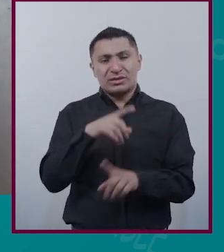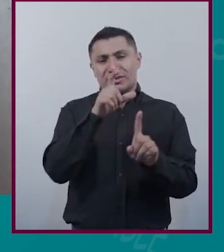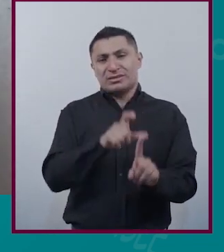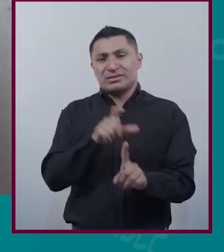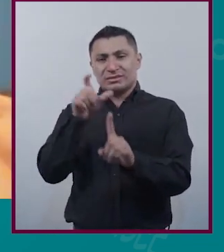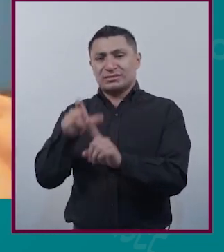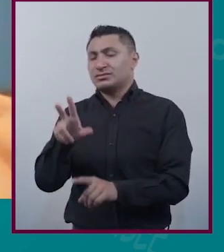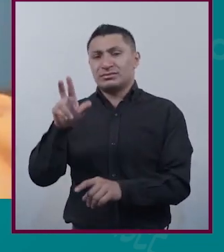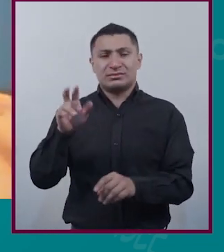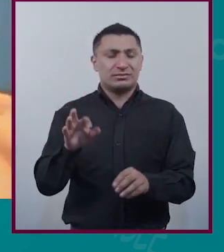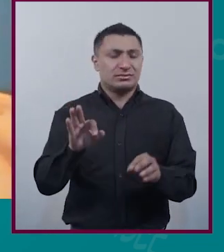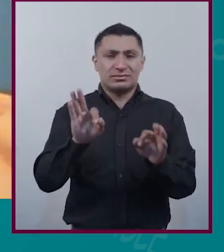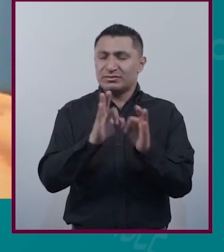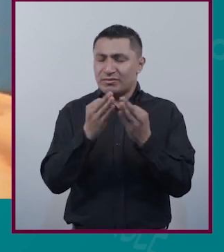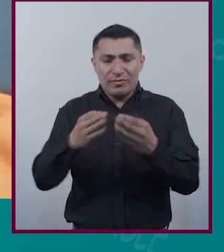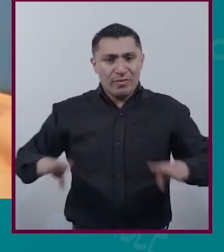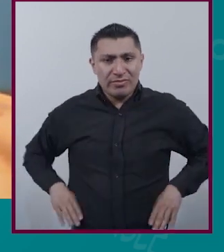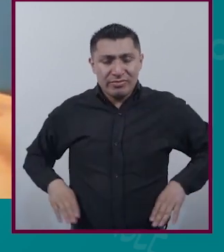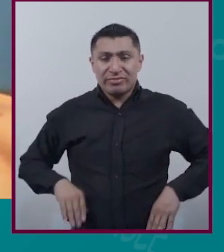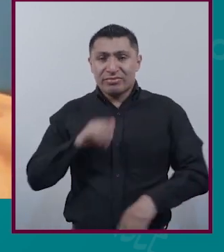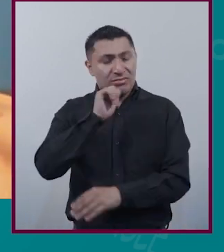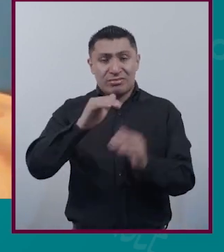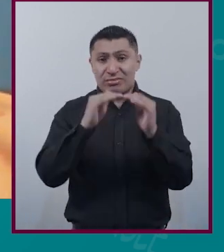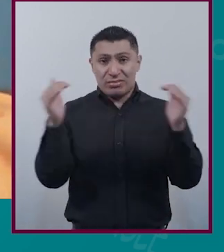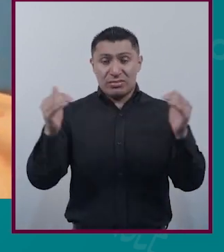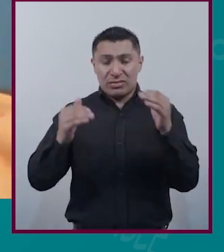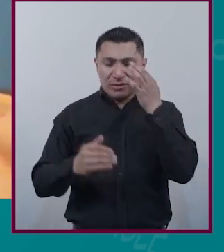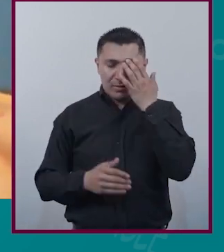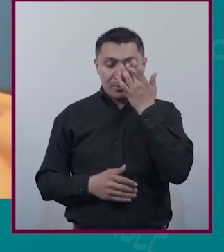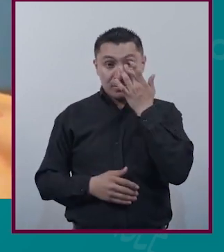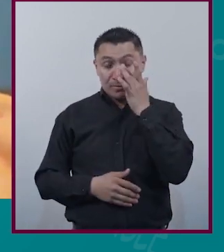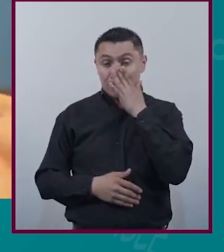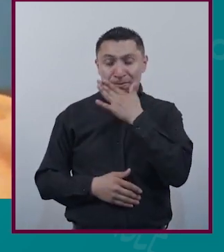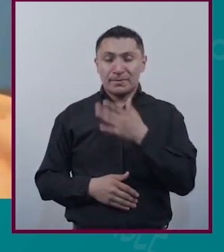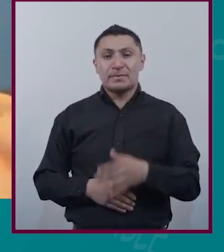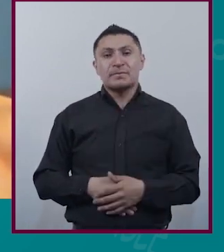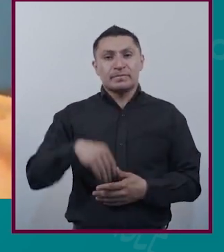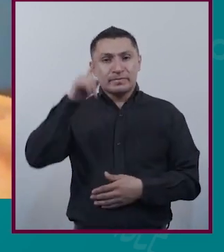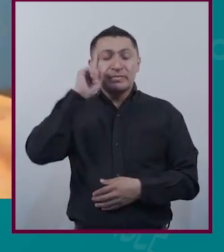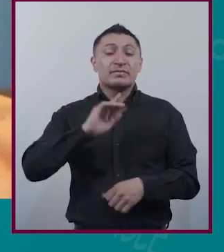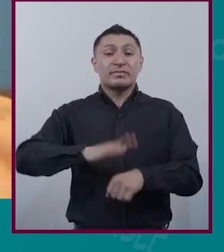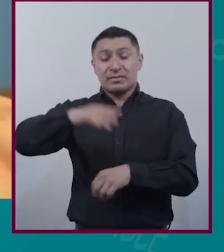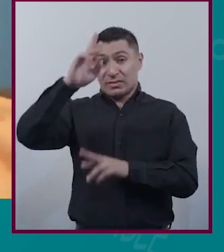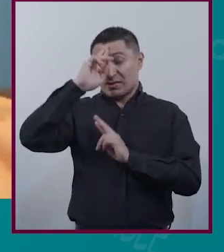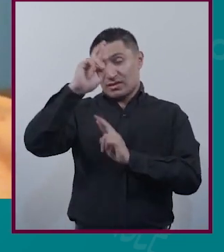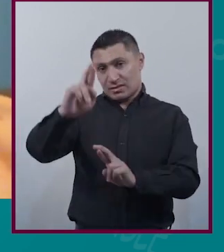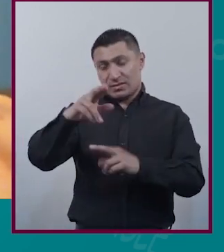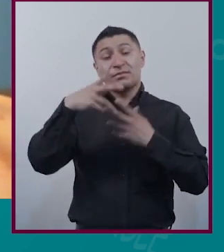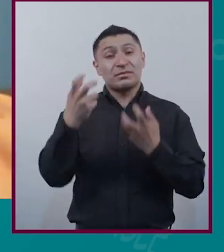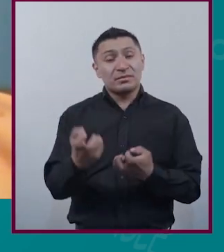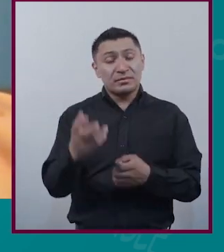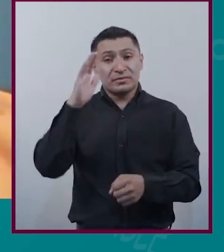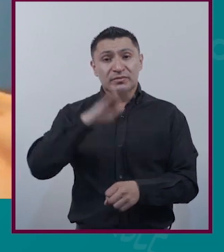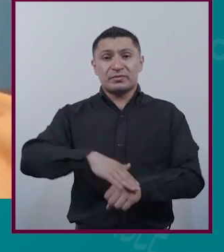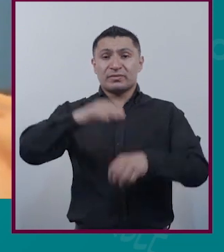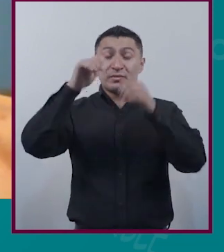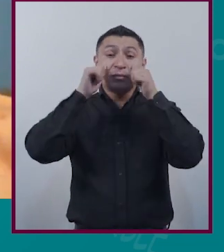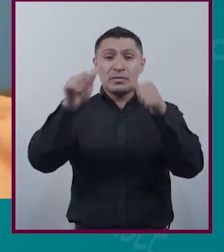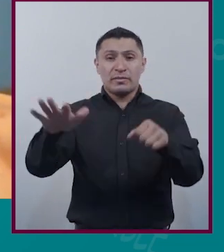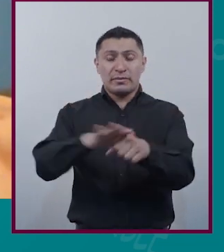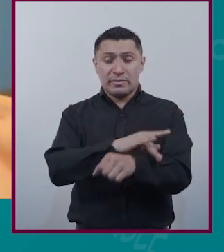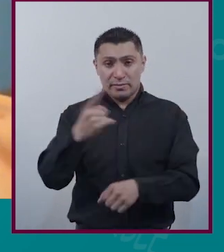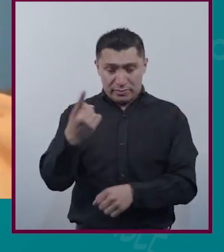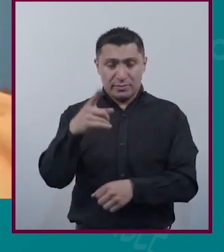se ha equilibrado Que sean más respetadas las mujeres y más tomadas en cuenta Ya que hay